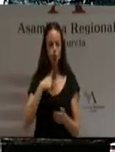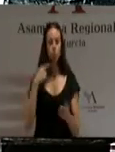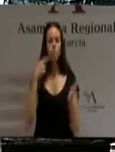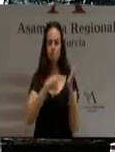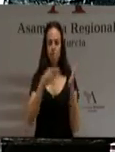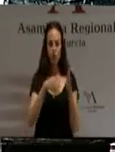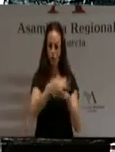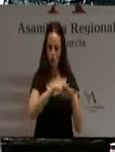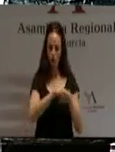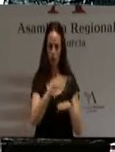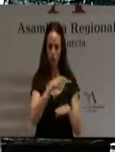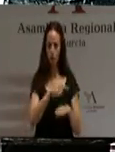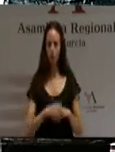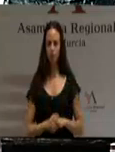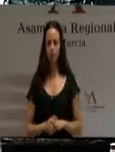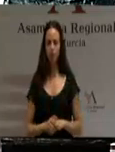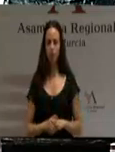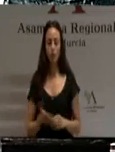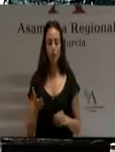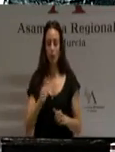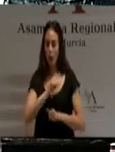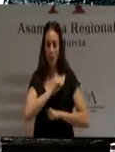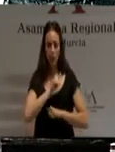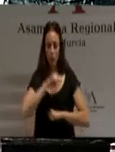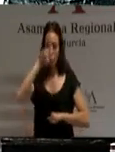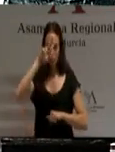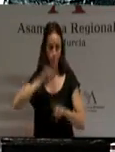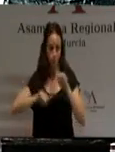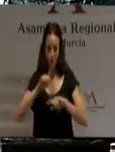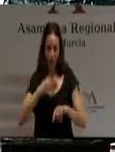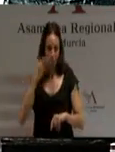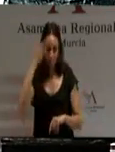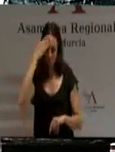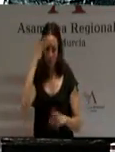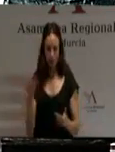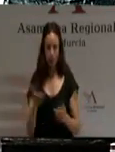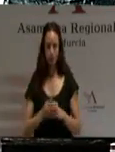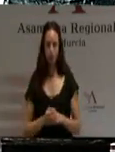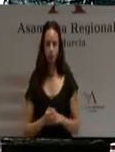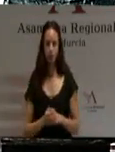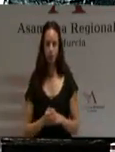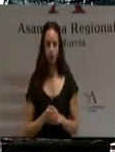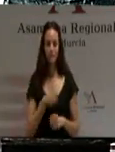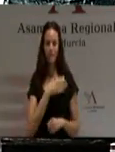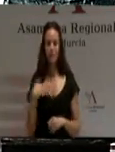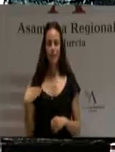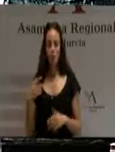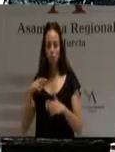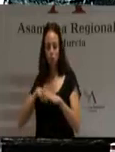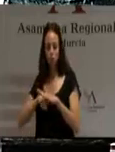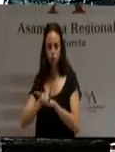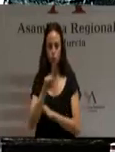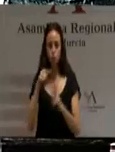conformo. Siendo el desempleo el principal problema de los bolsianos, alcanzar un crecimiento que permita seguir